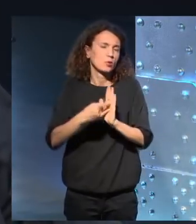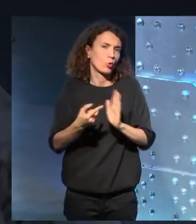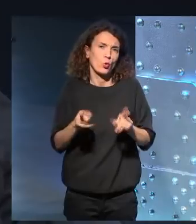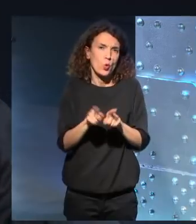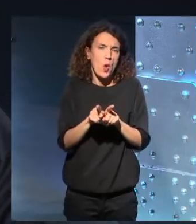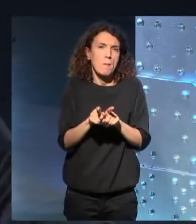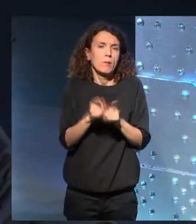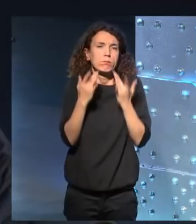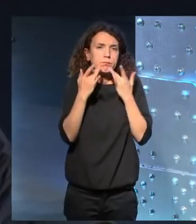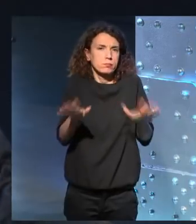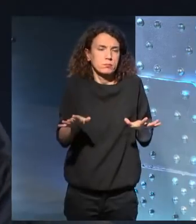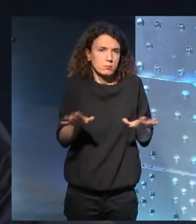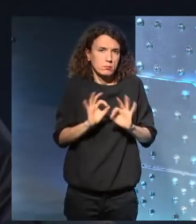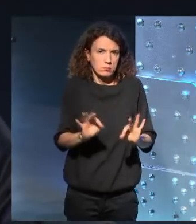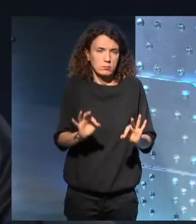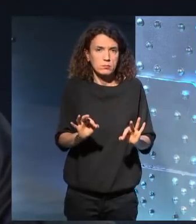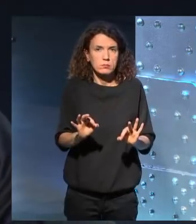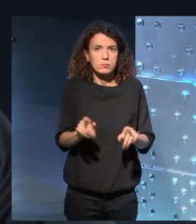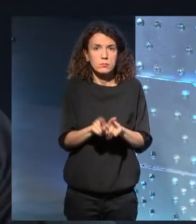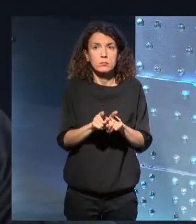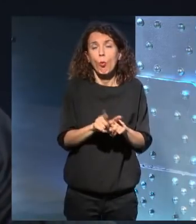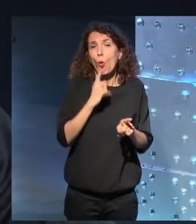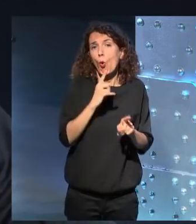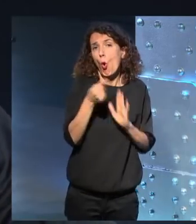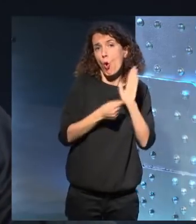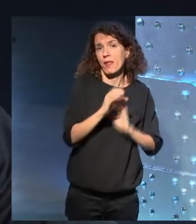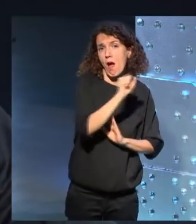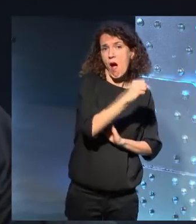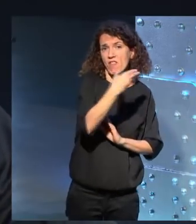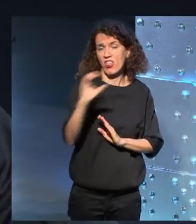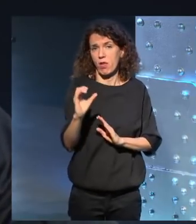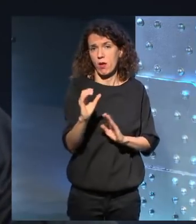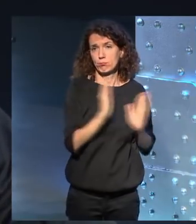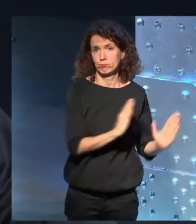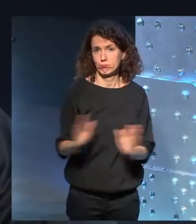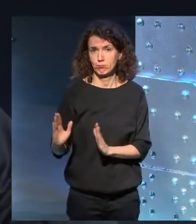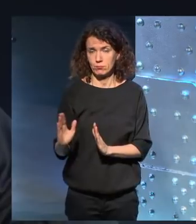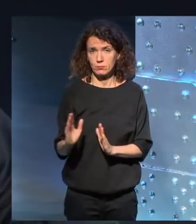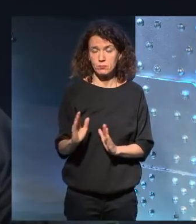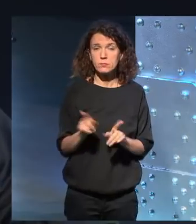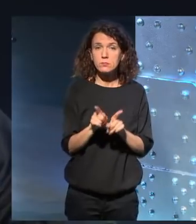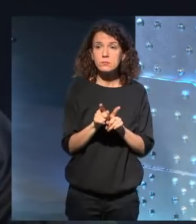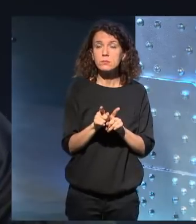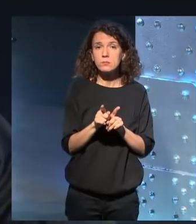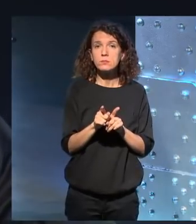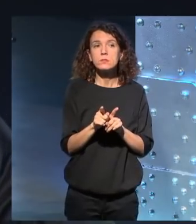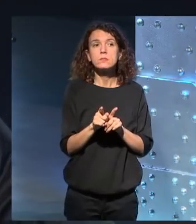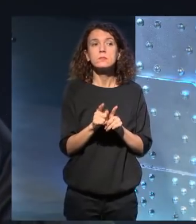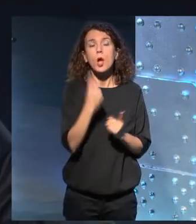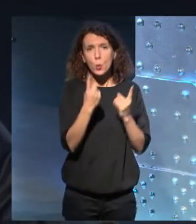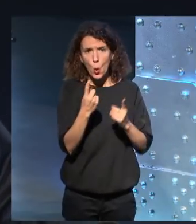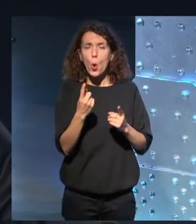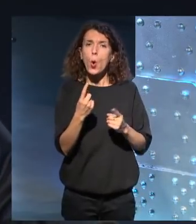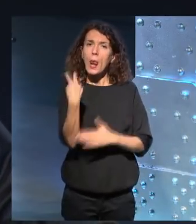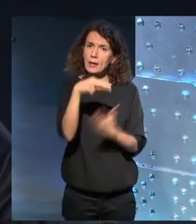más neutro, que es el orden alfabético. Hay muchos lectores de ese libro que lo han apreciado